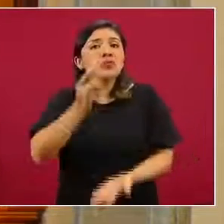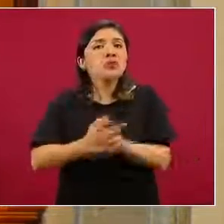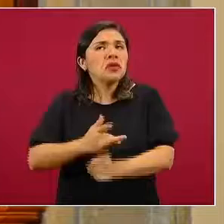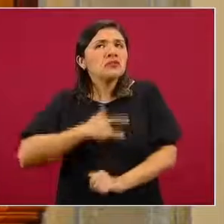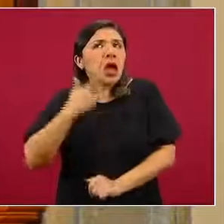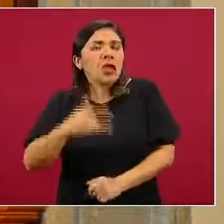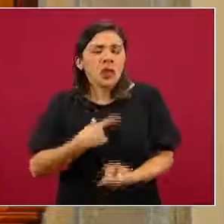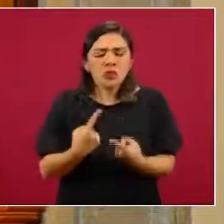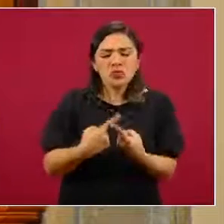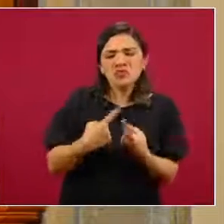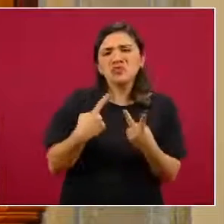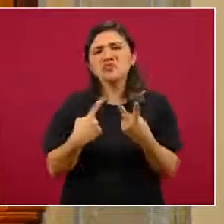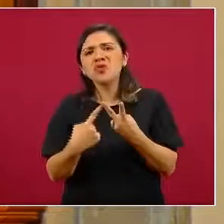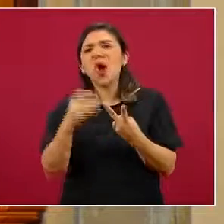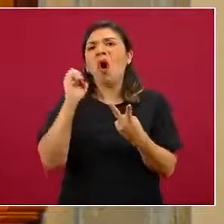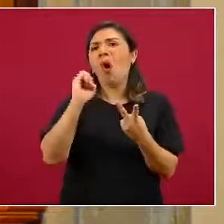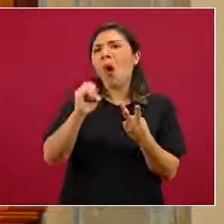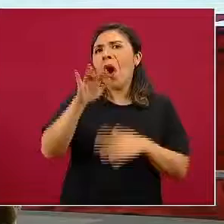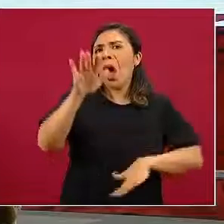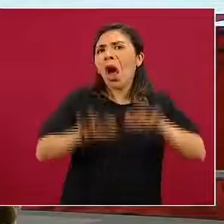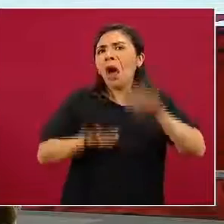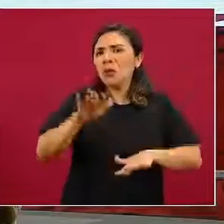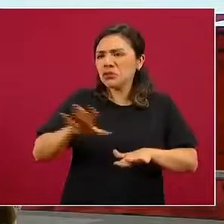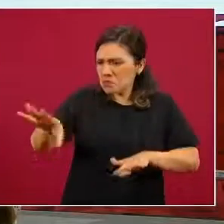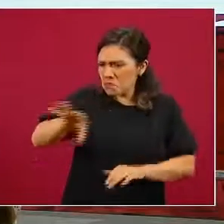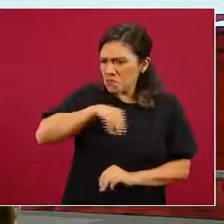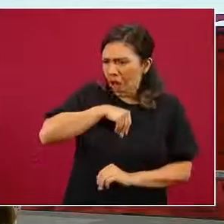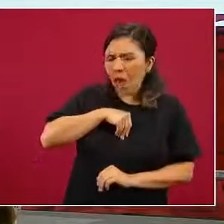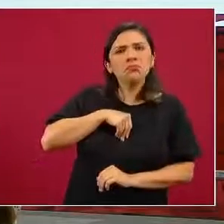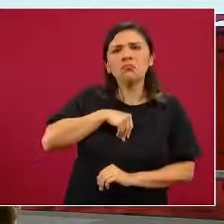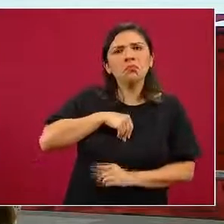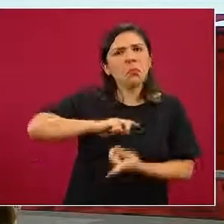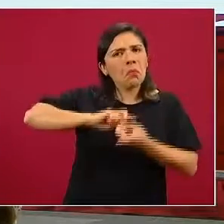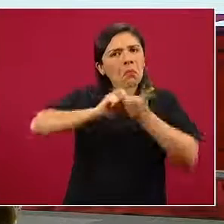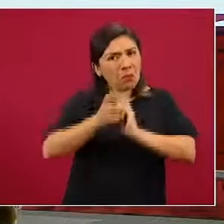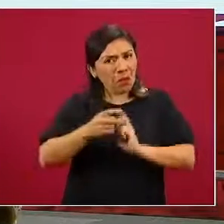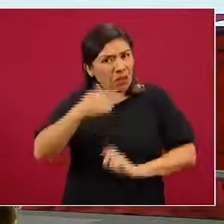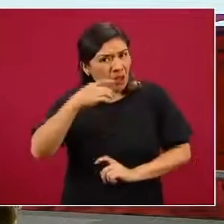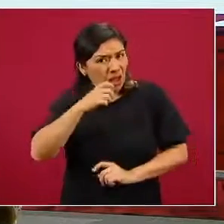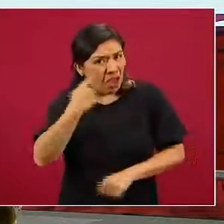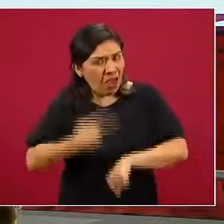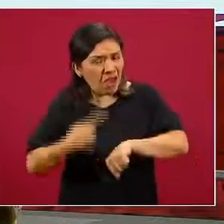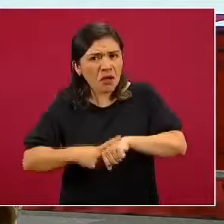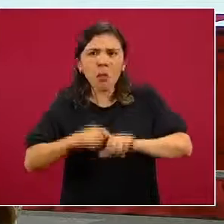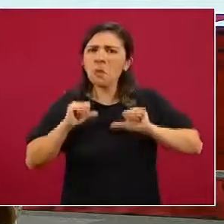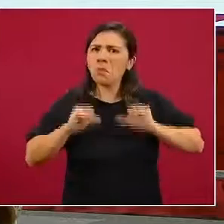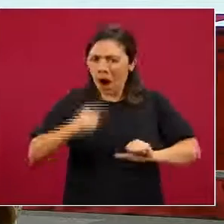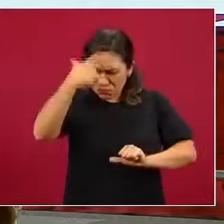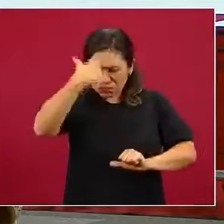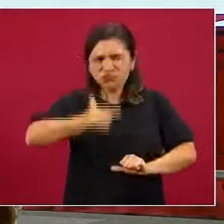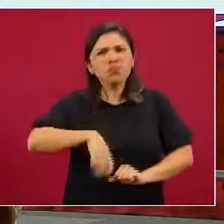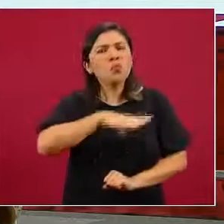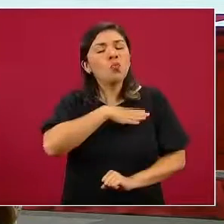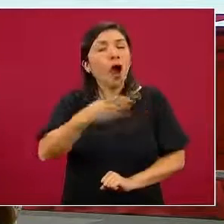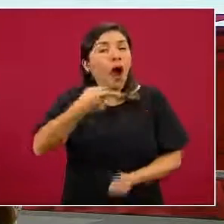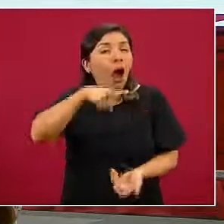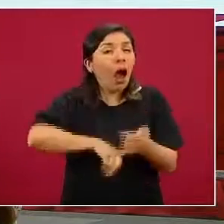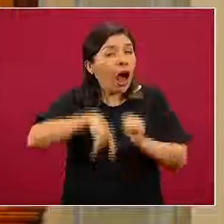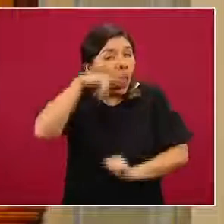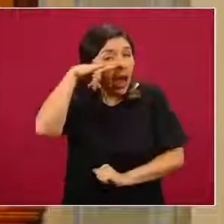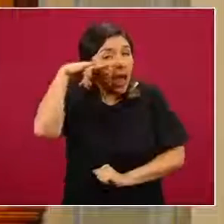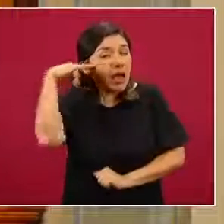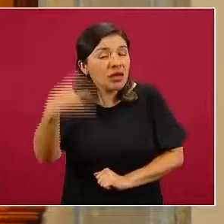uno o dos o inclusive al ser contagiados no desarrollar síntomas y convertirse en solamente